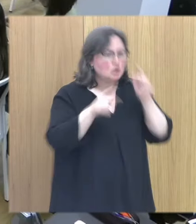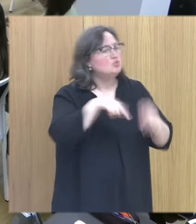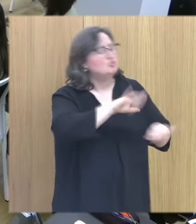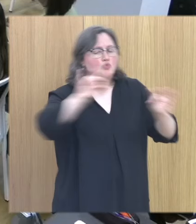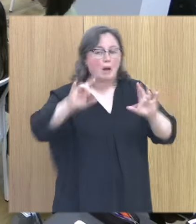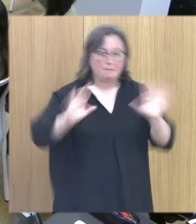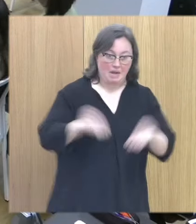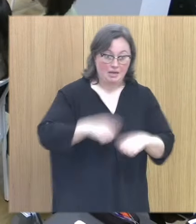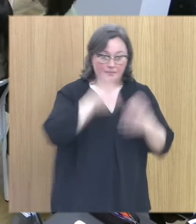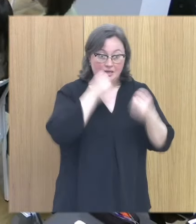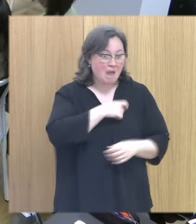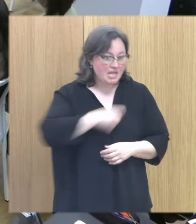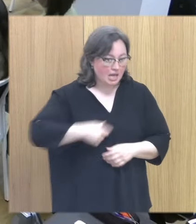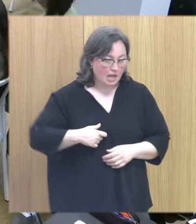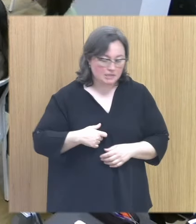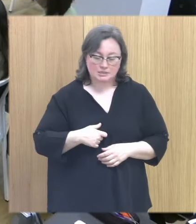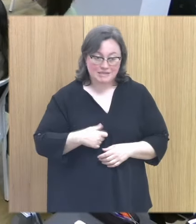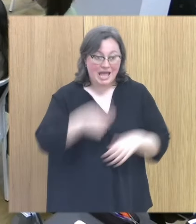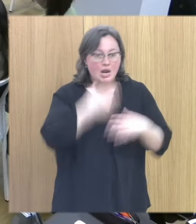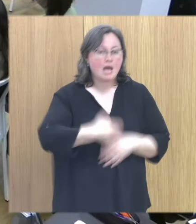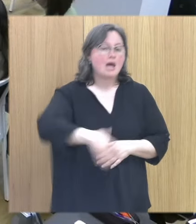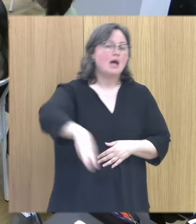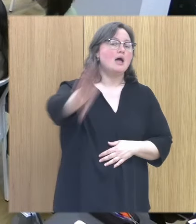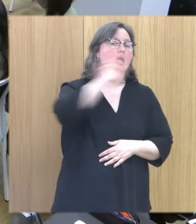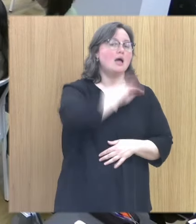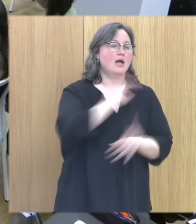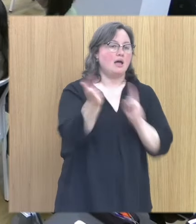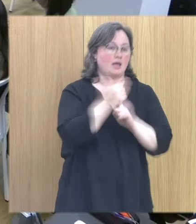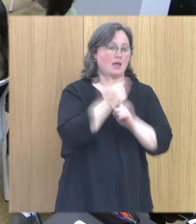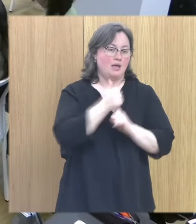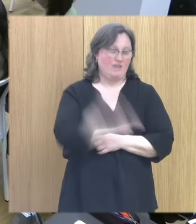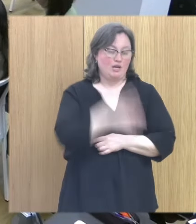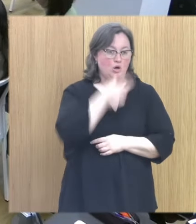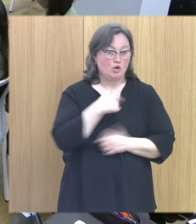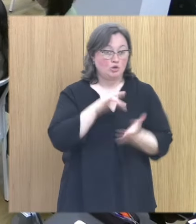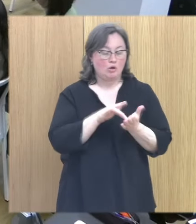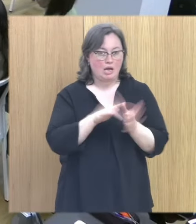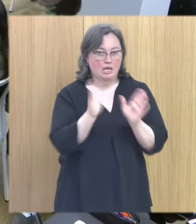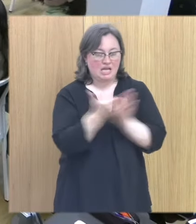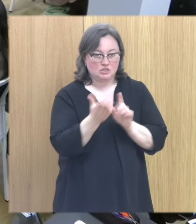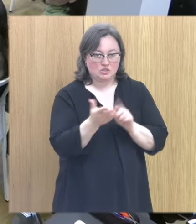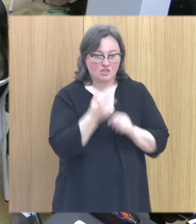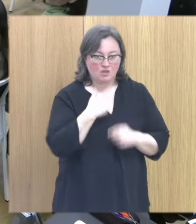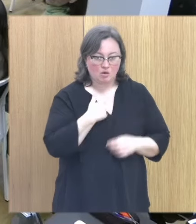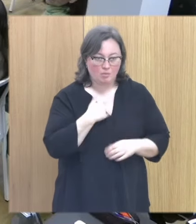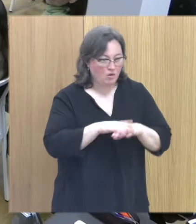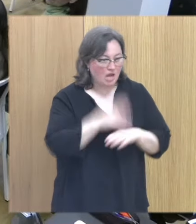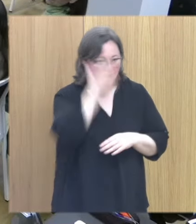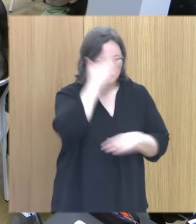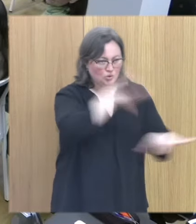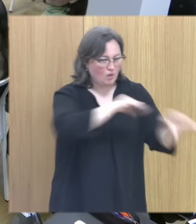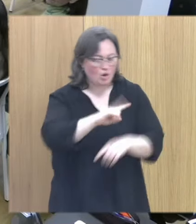entonces es que en Vallecas yo ahora he entendido un poco todo pues claro cuando voy son unos casos que dicen y cómo no le quita la custodia